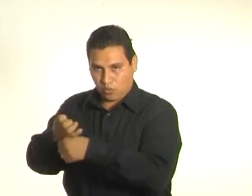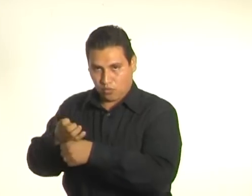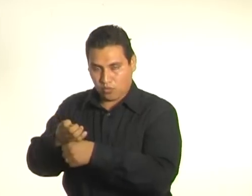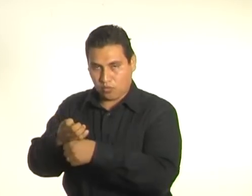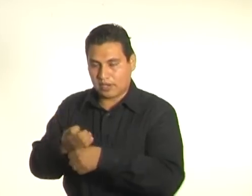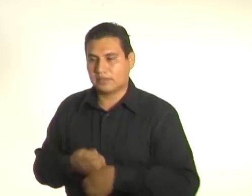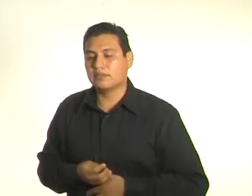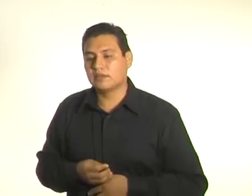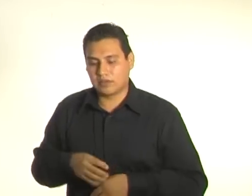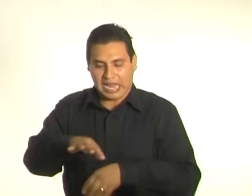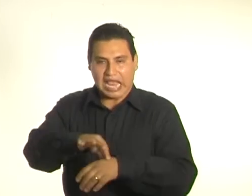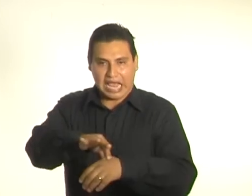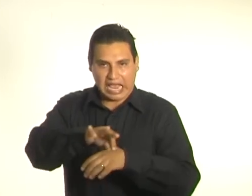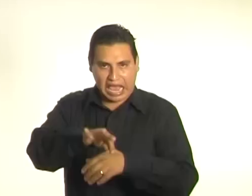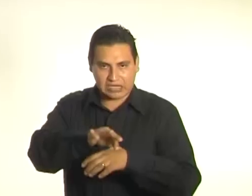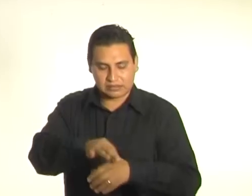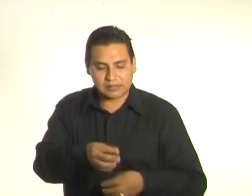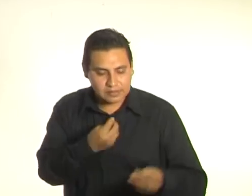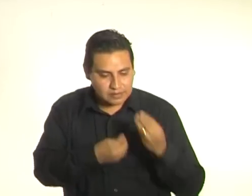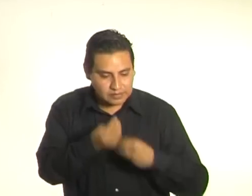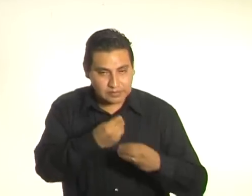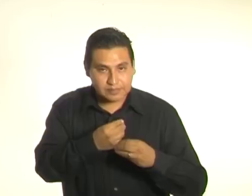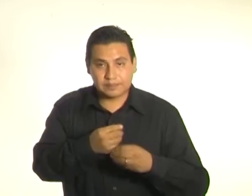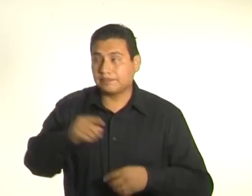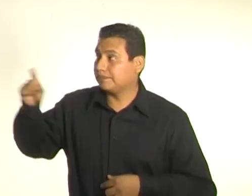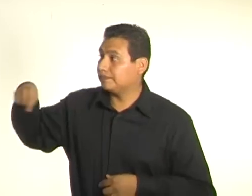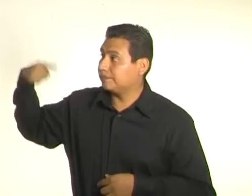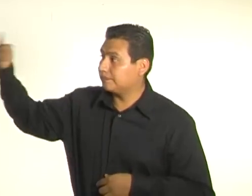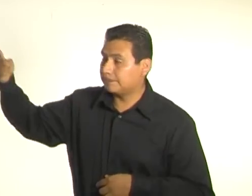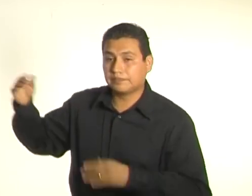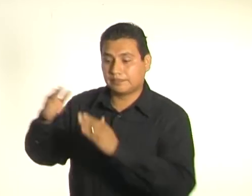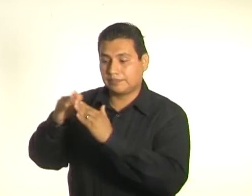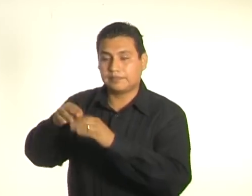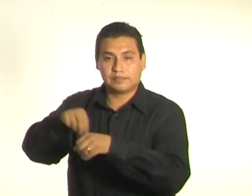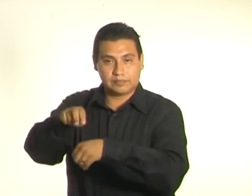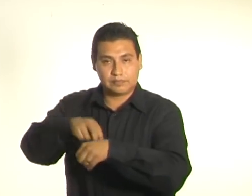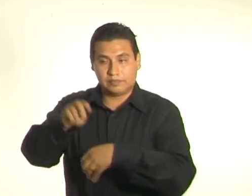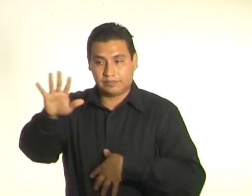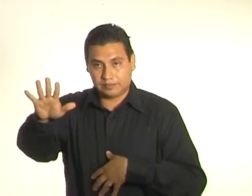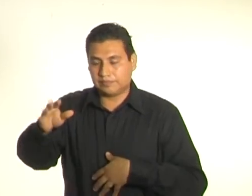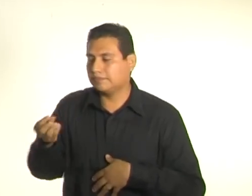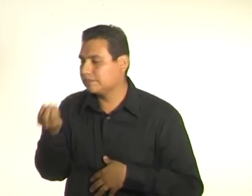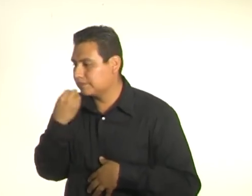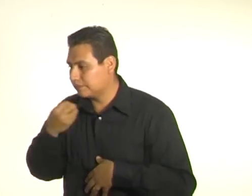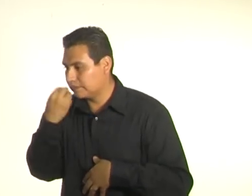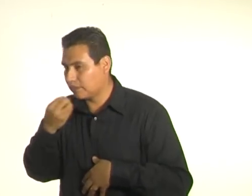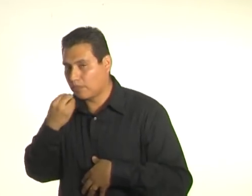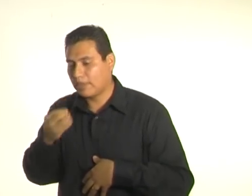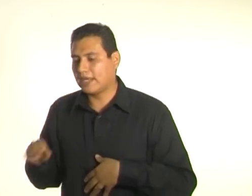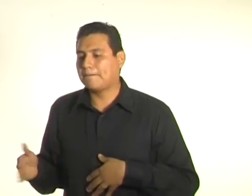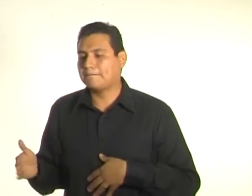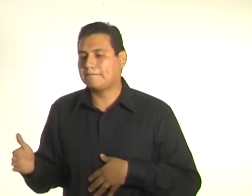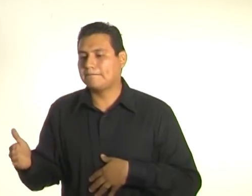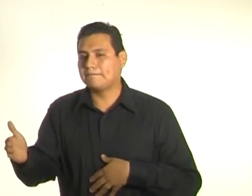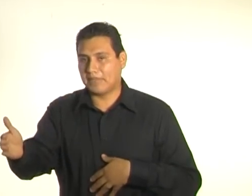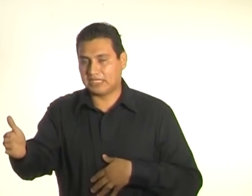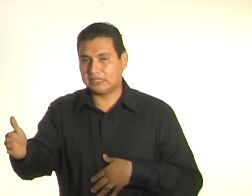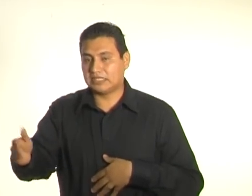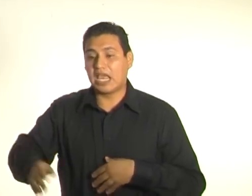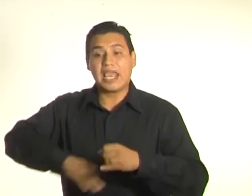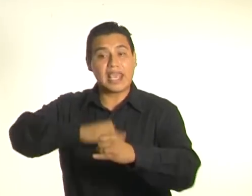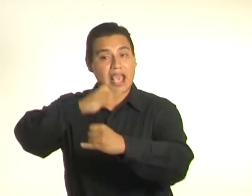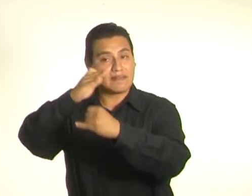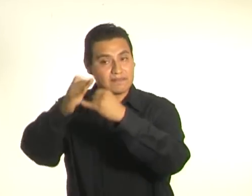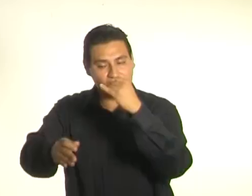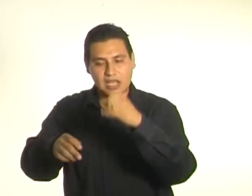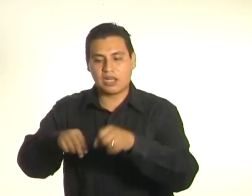cinco, donde cenaba bacalao. Para terminar, se hartaba de ternera en el